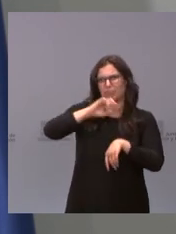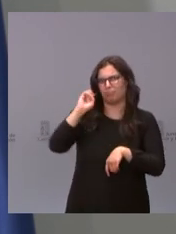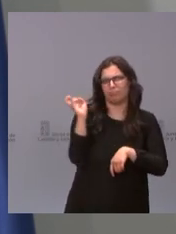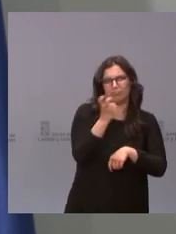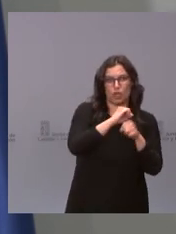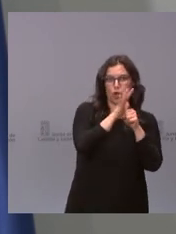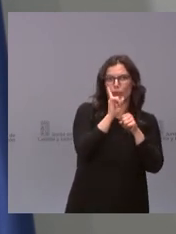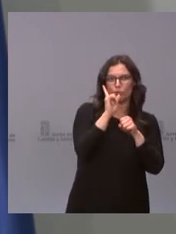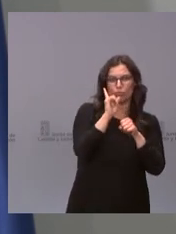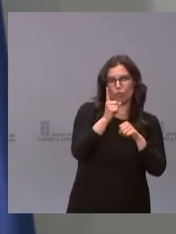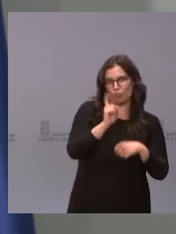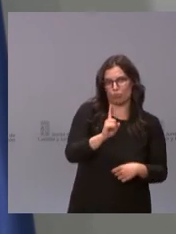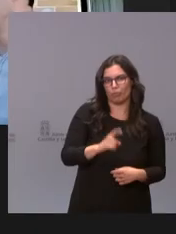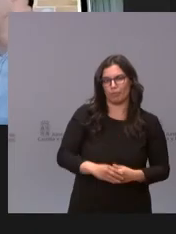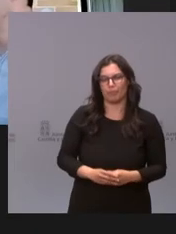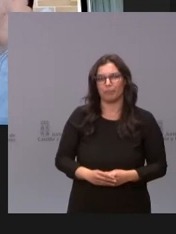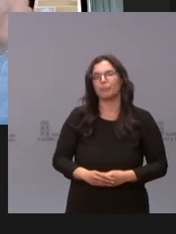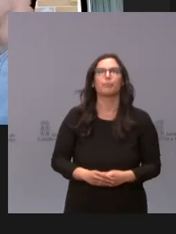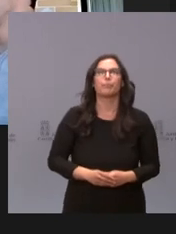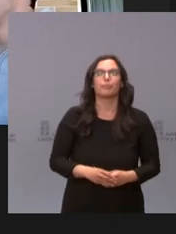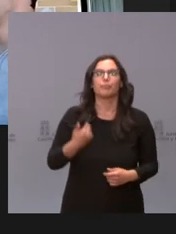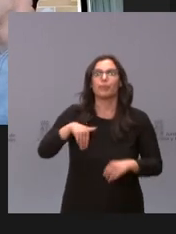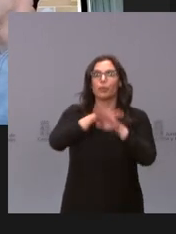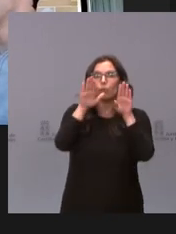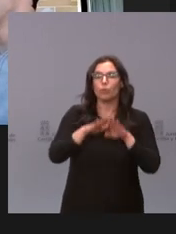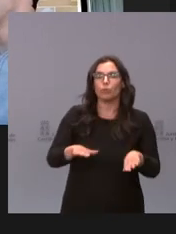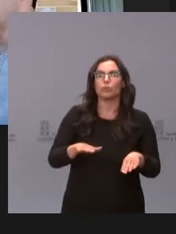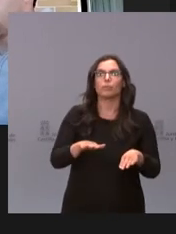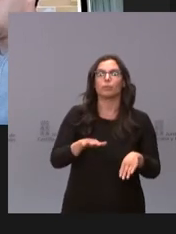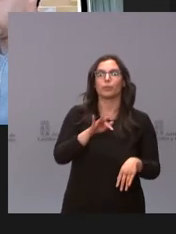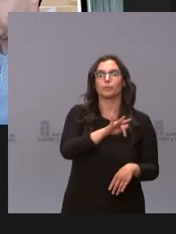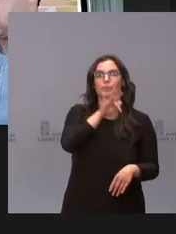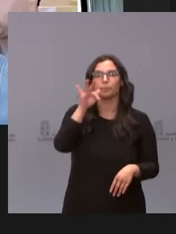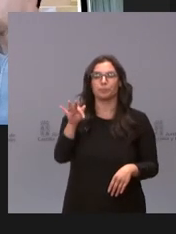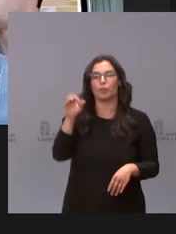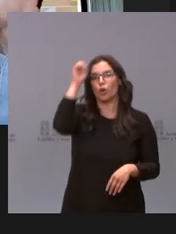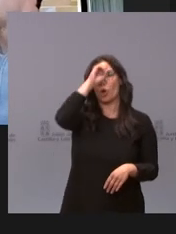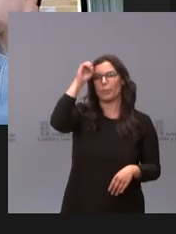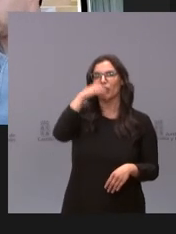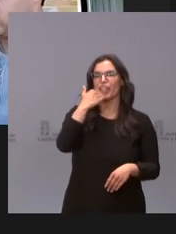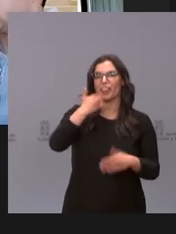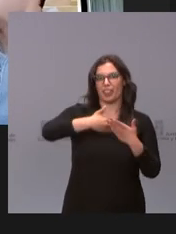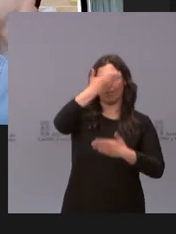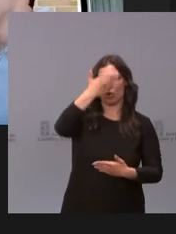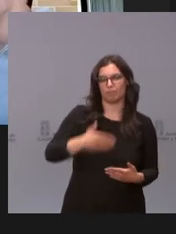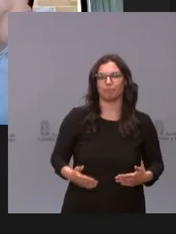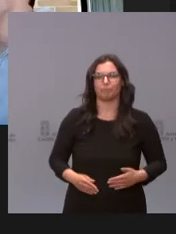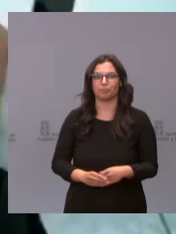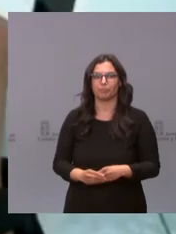atendiendo pues vamos a cerrar el turno de preguntas de hoy con la opinión de Zamora donde está Manuel